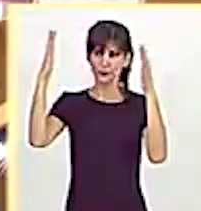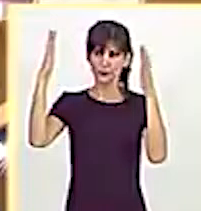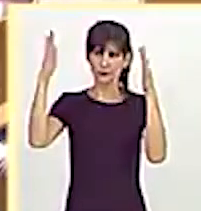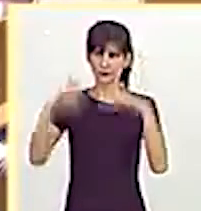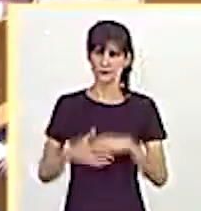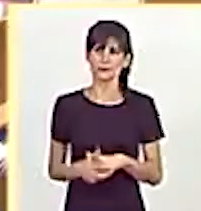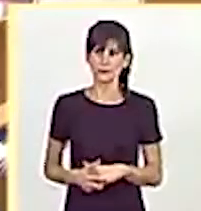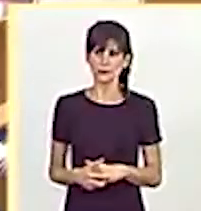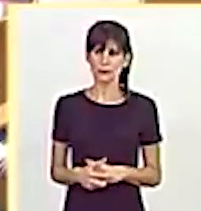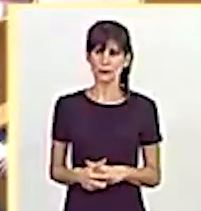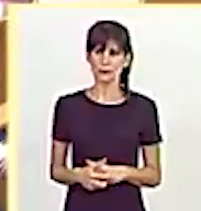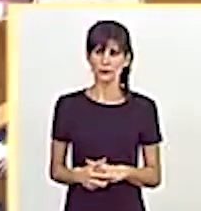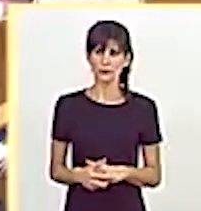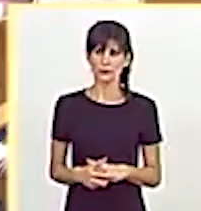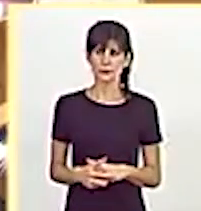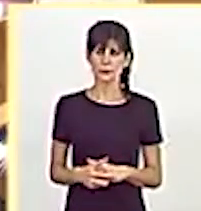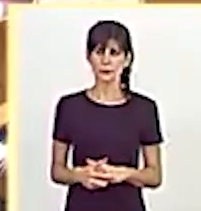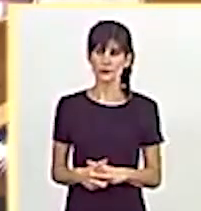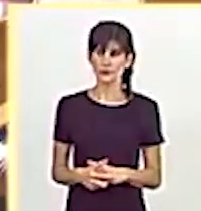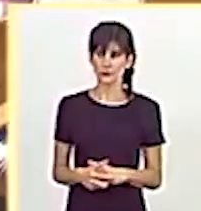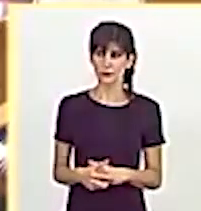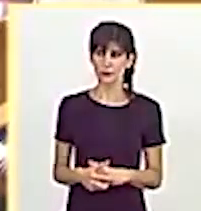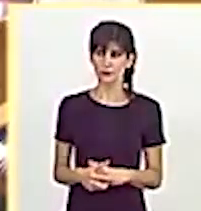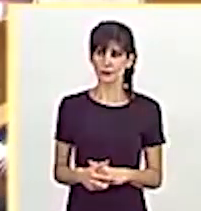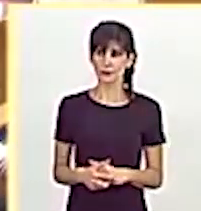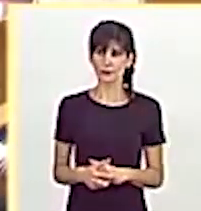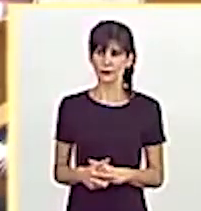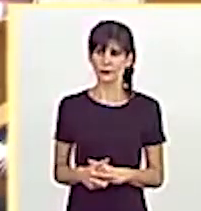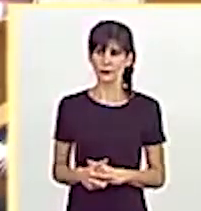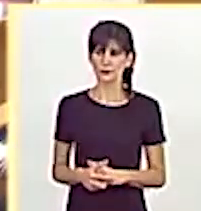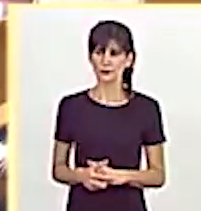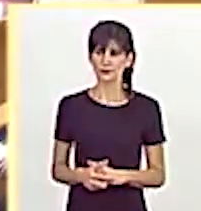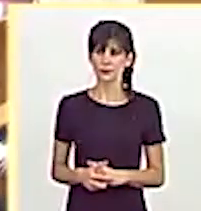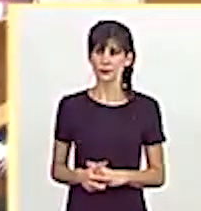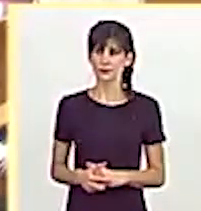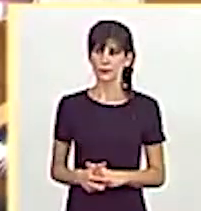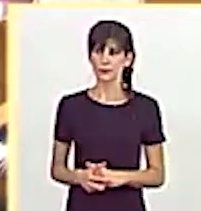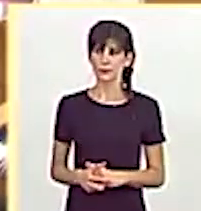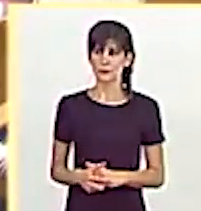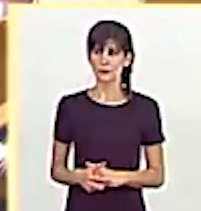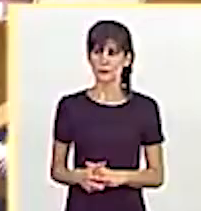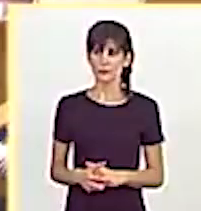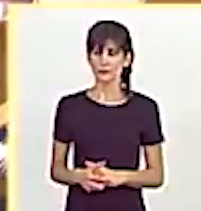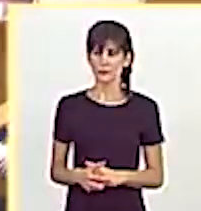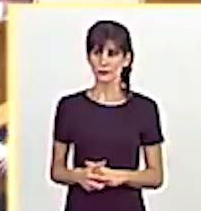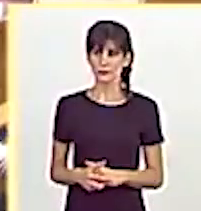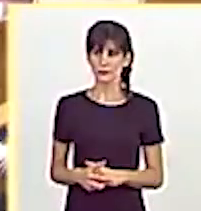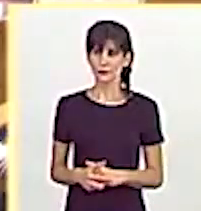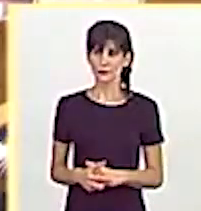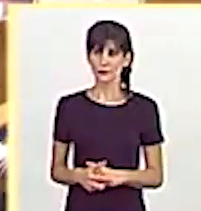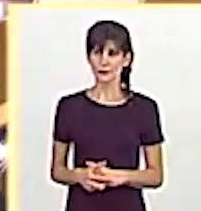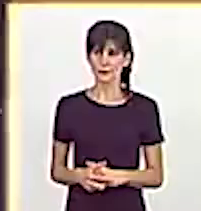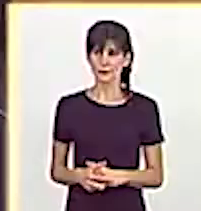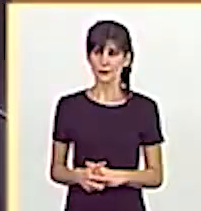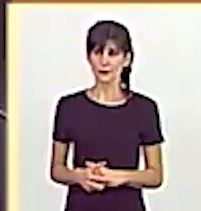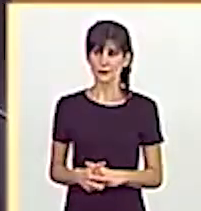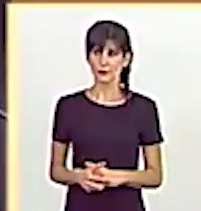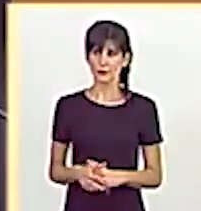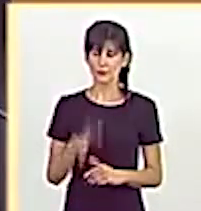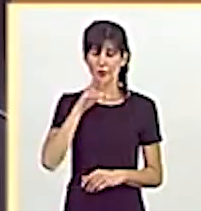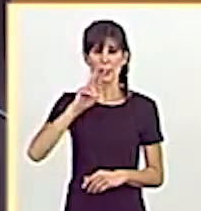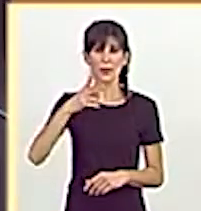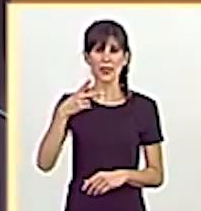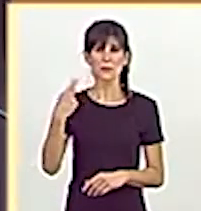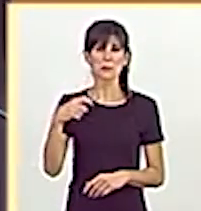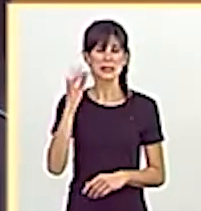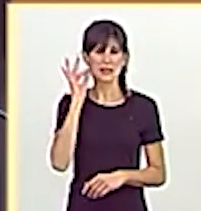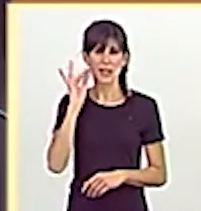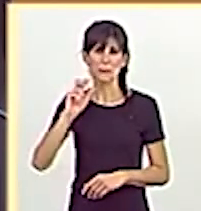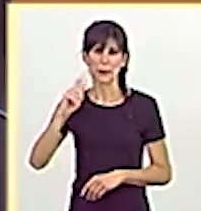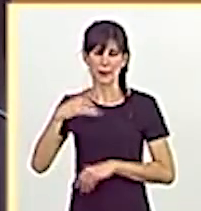presidenta.